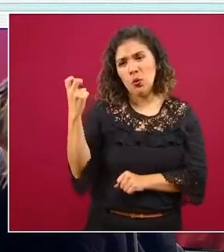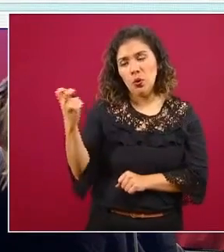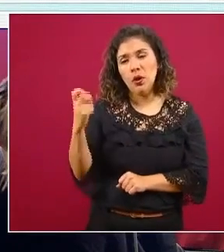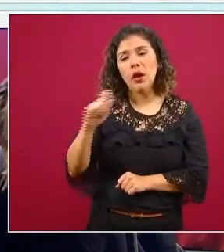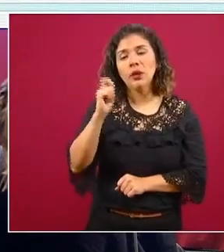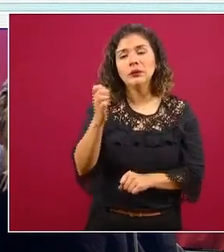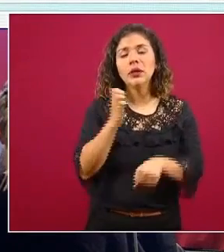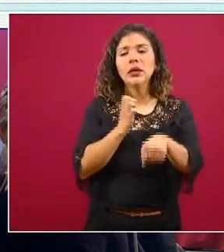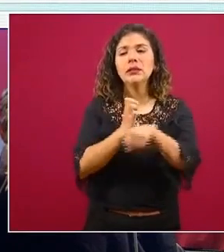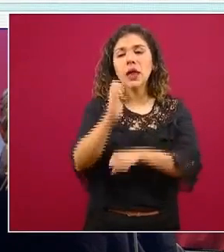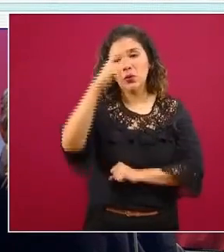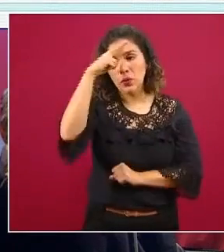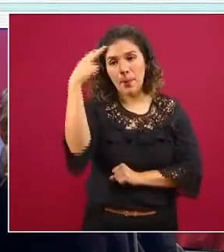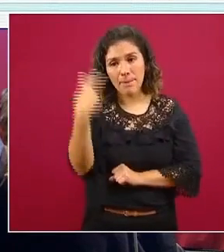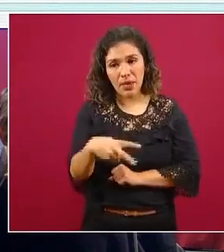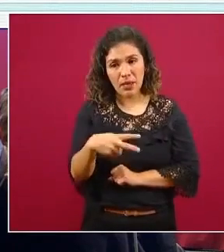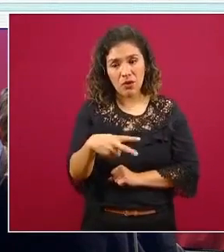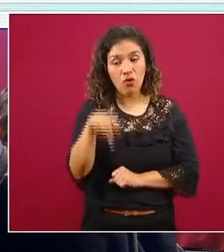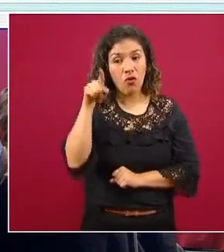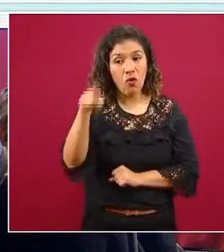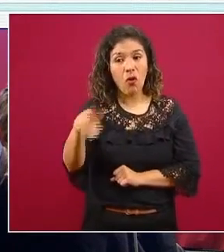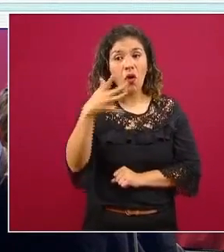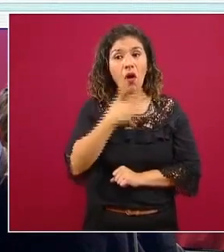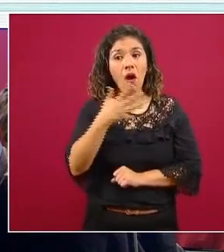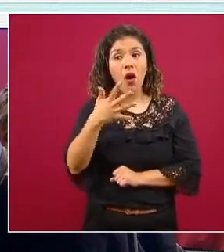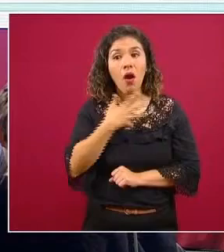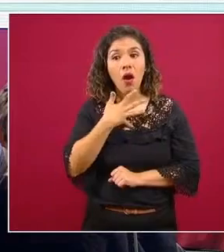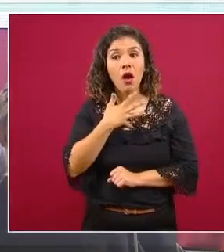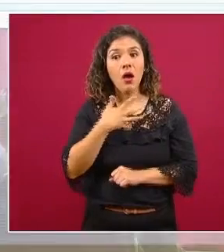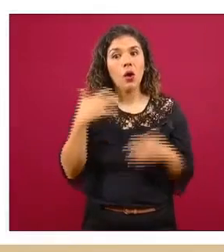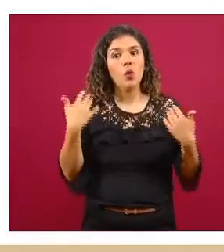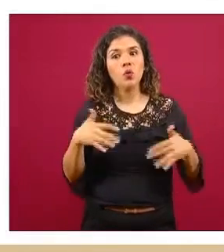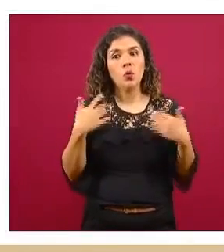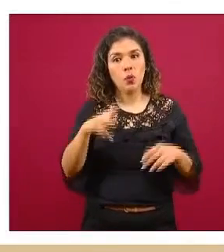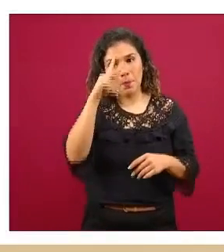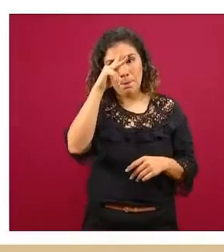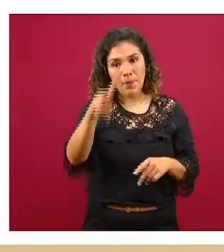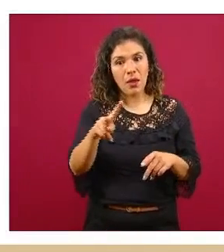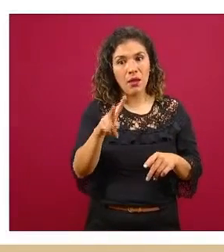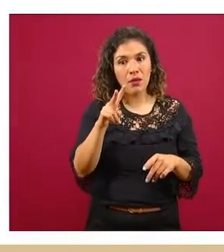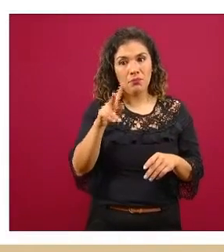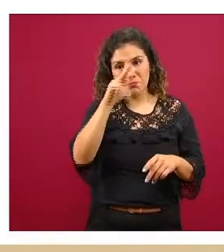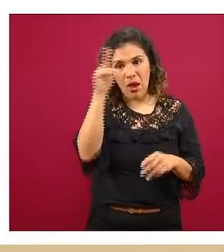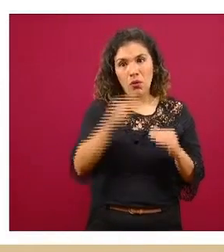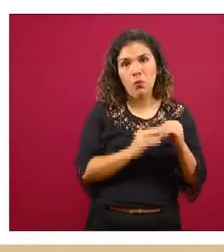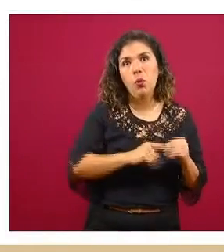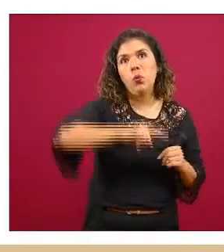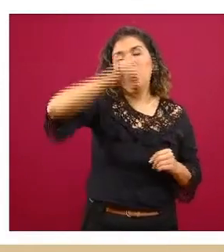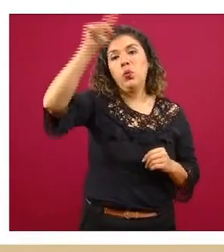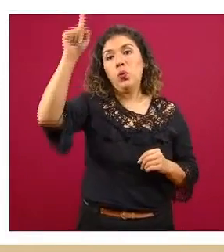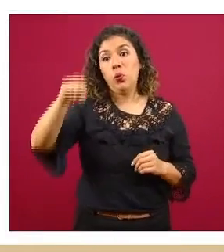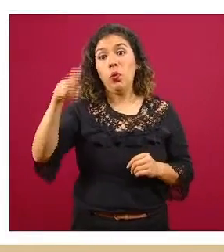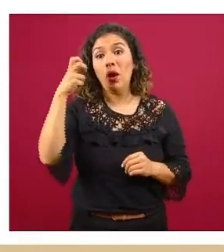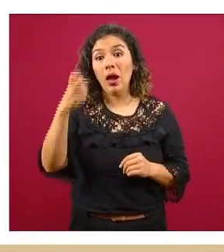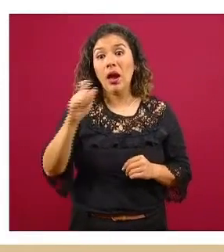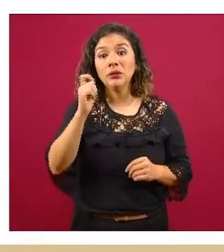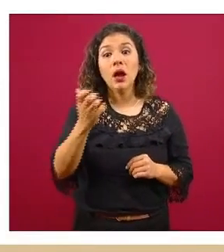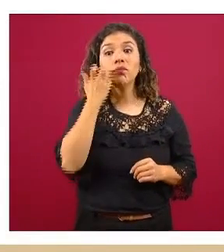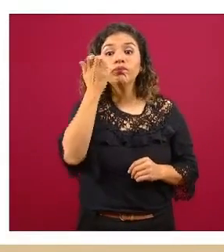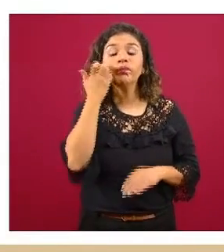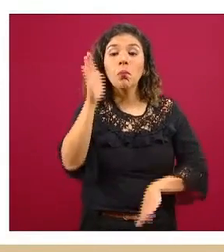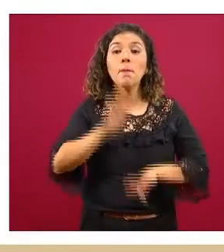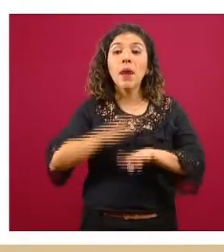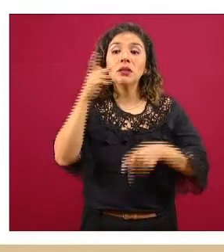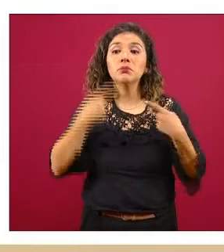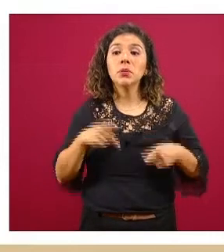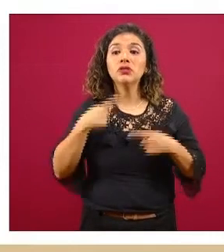es el estado de México donde tenemos un gran pico diferente a lo que teníamos y esto se convierte en un exceso de